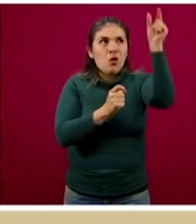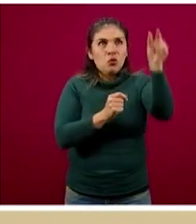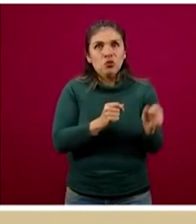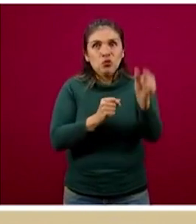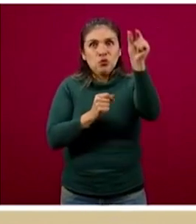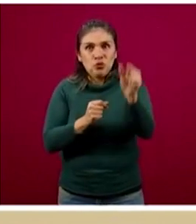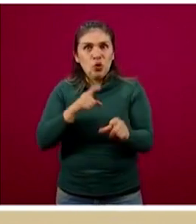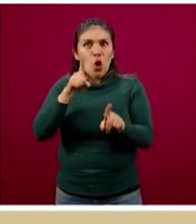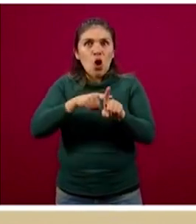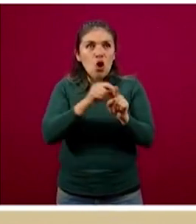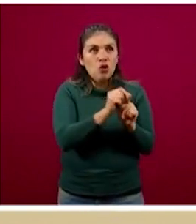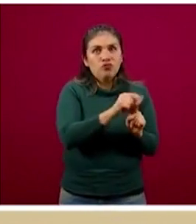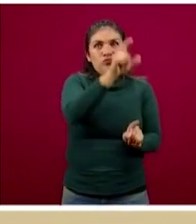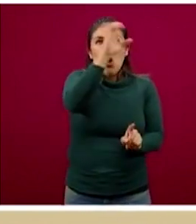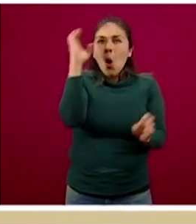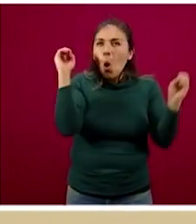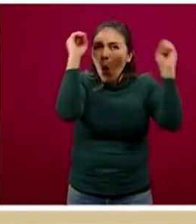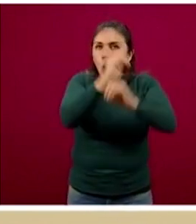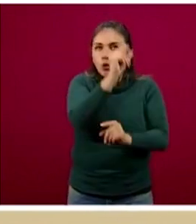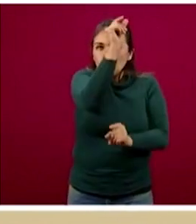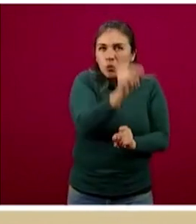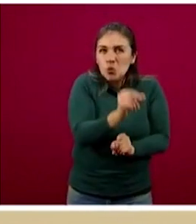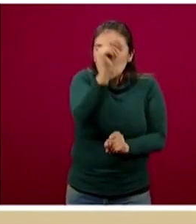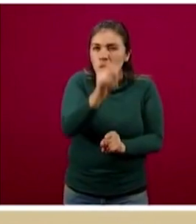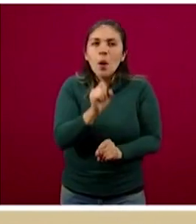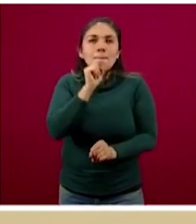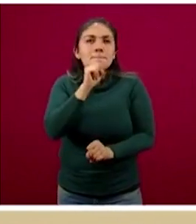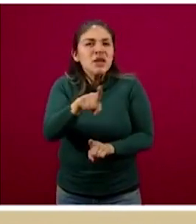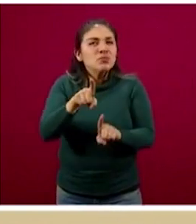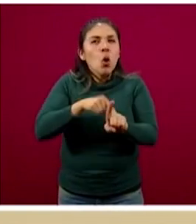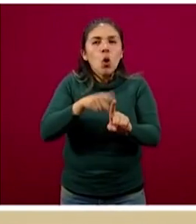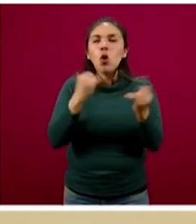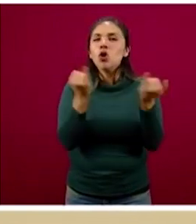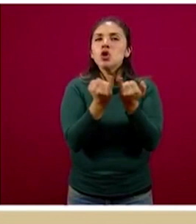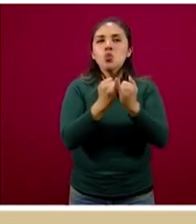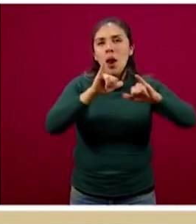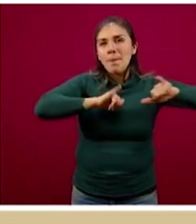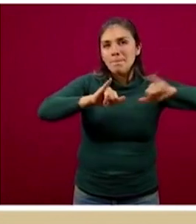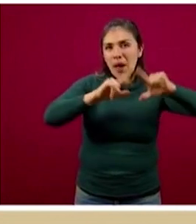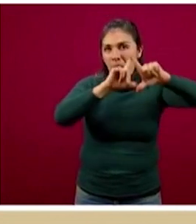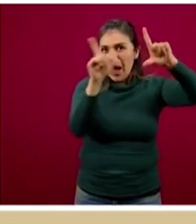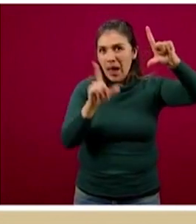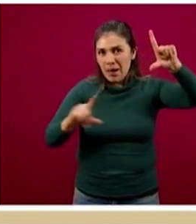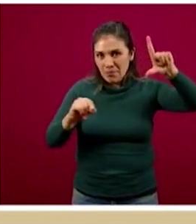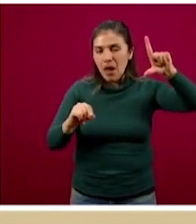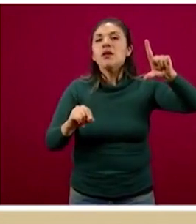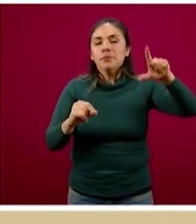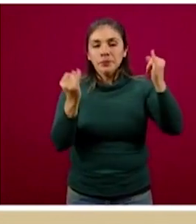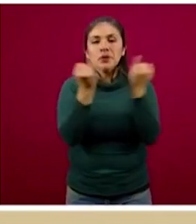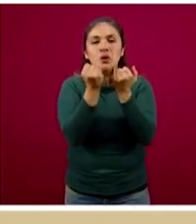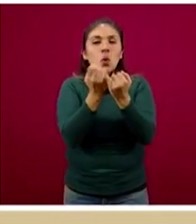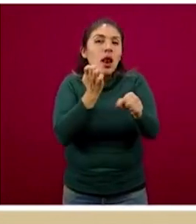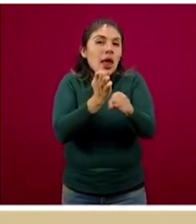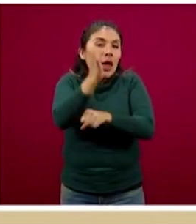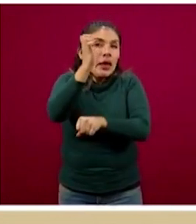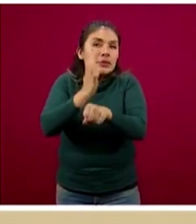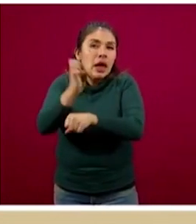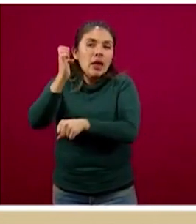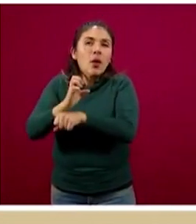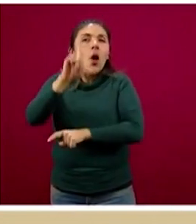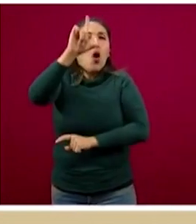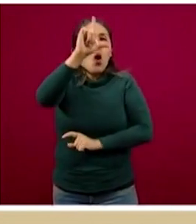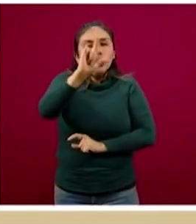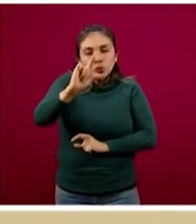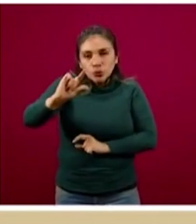tienen las barras más oscuras, que además es el mismo color que está representado en el mapa, así como las entidades que tienen una